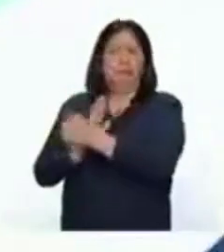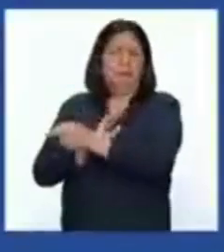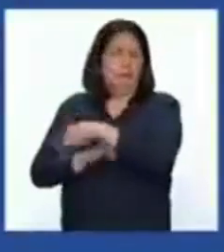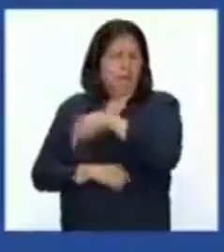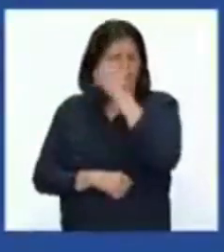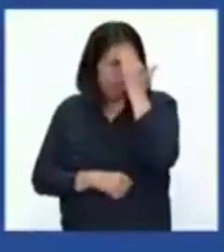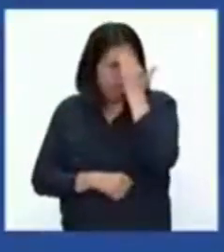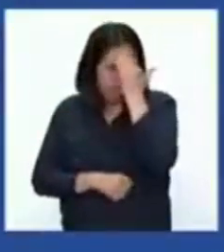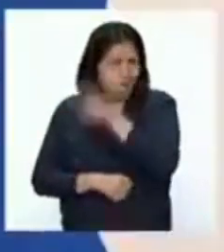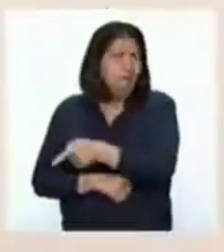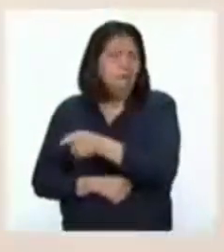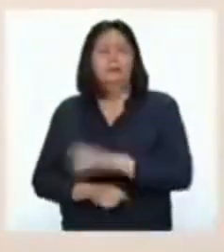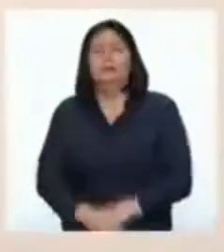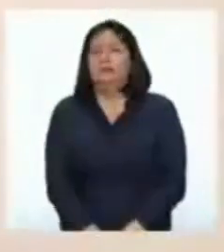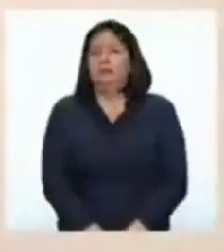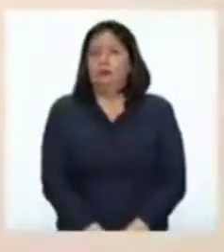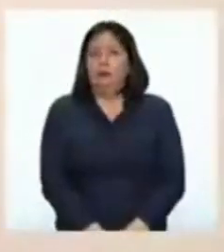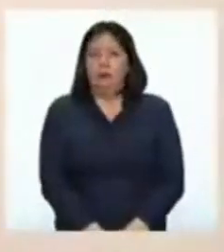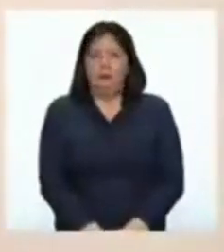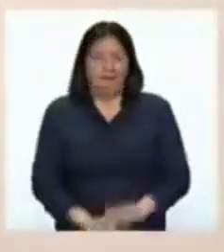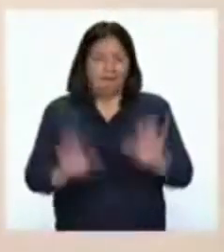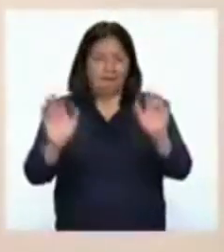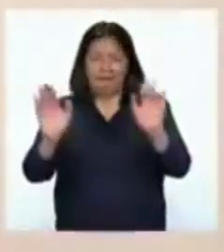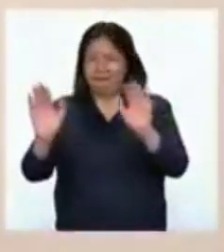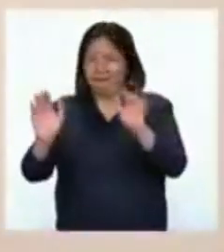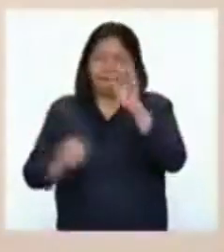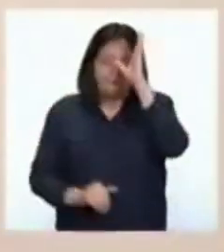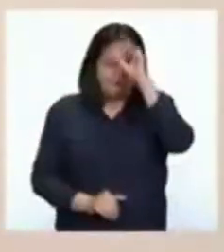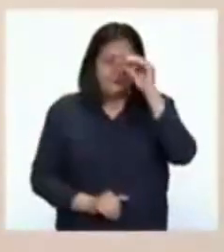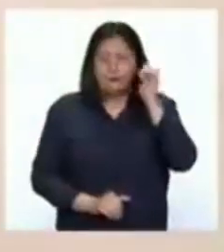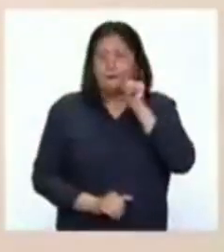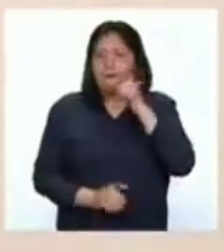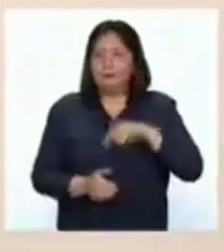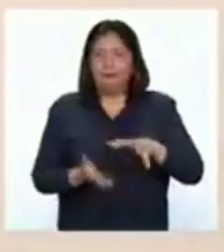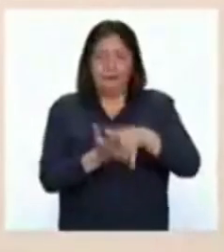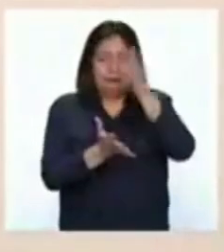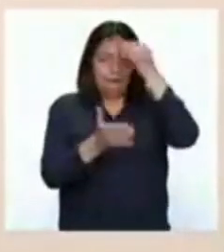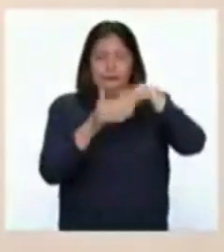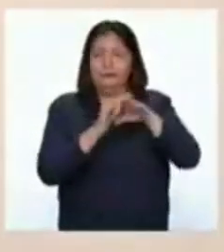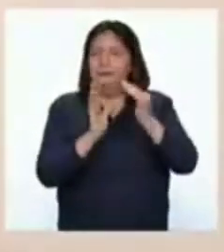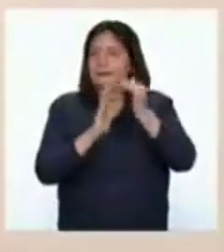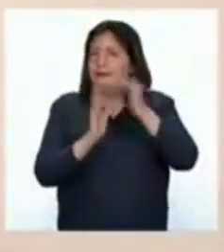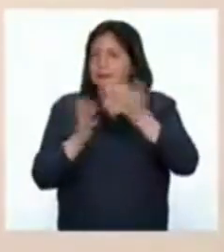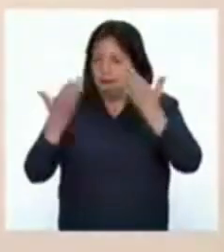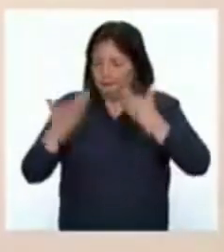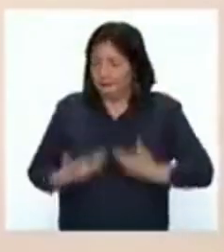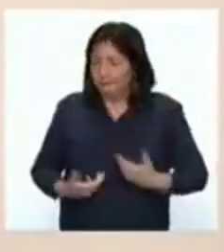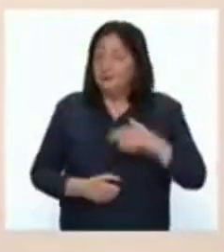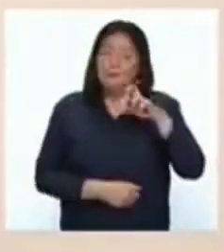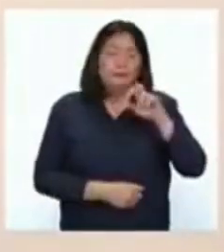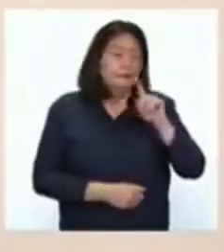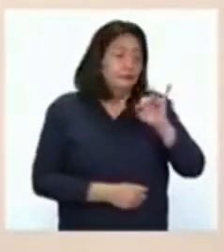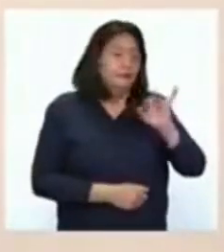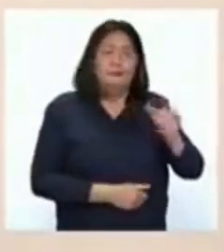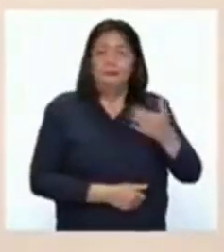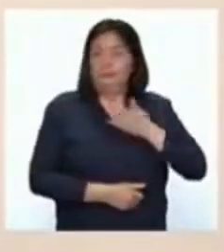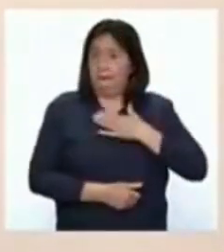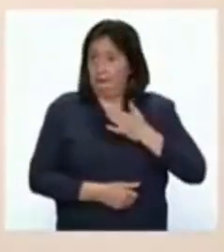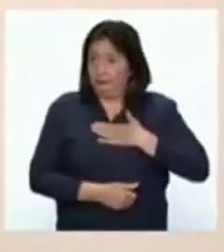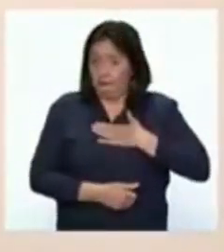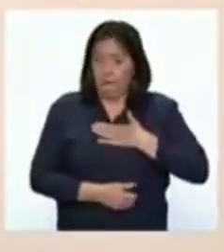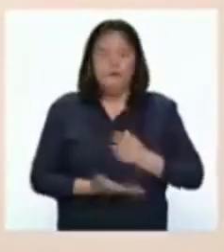muchísimo sobre la anemia. Hola, ¿qué tal chicas y chicos de Aprendo en Casa? Mi nombre es Patricia Casós y soy